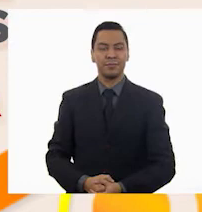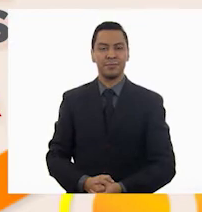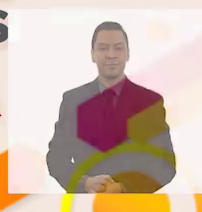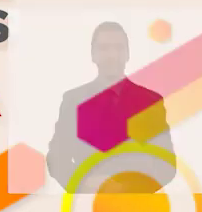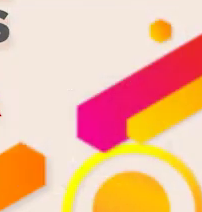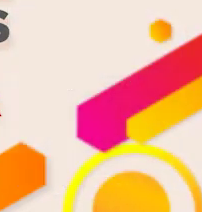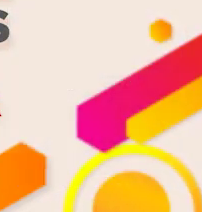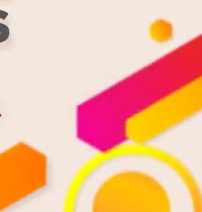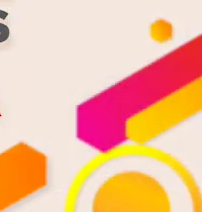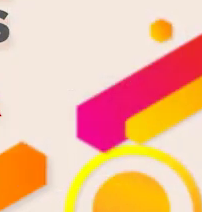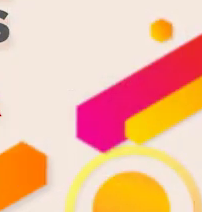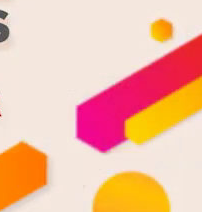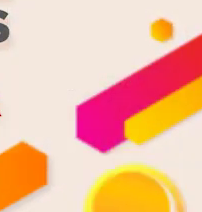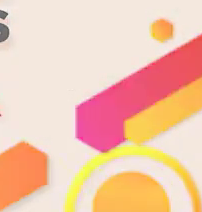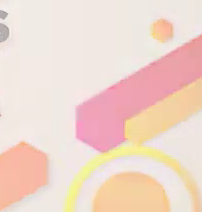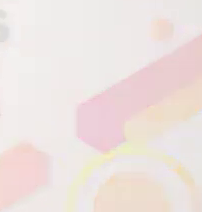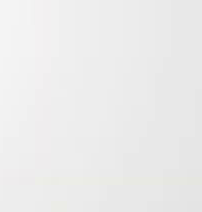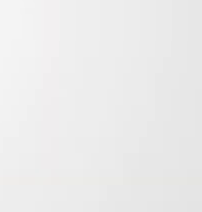sino